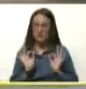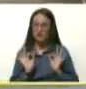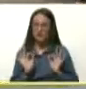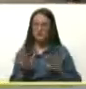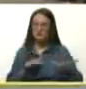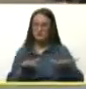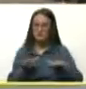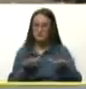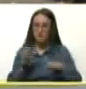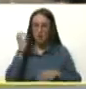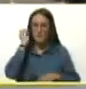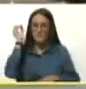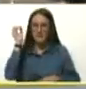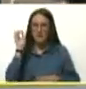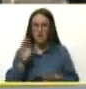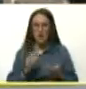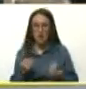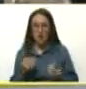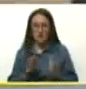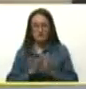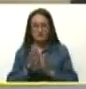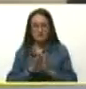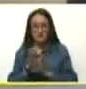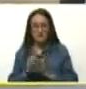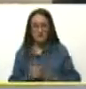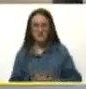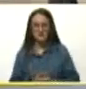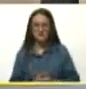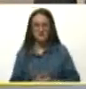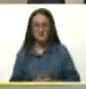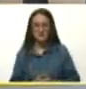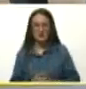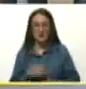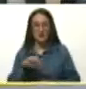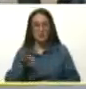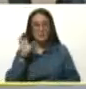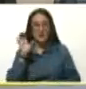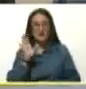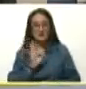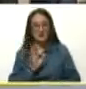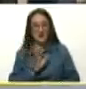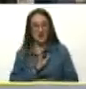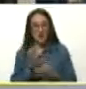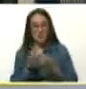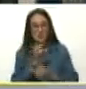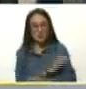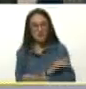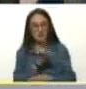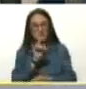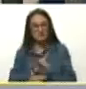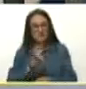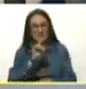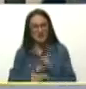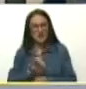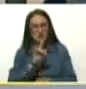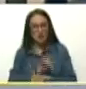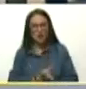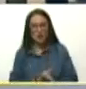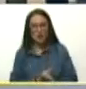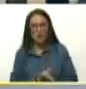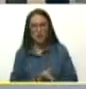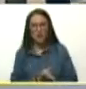movilizó la opinión hacia adelante. En nuestros países la derecha mintió tanto o más